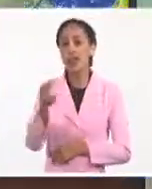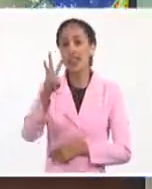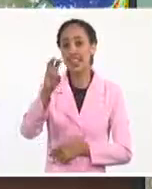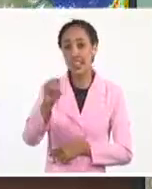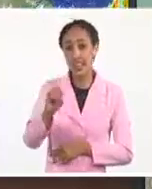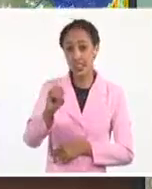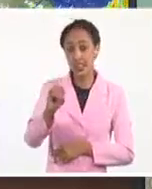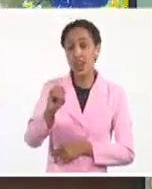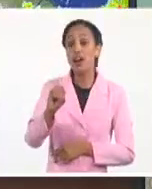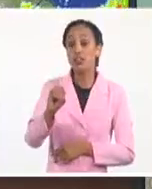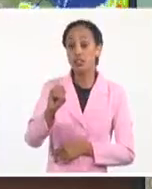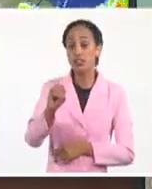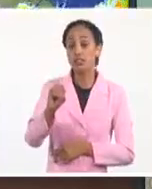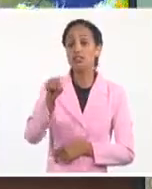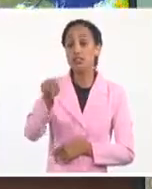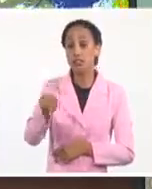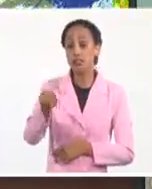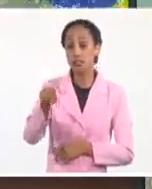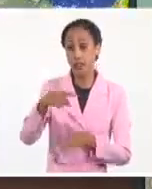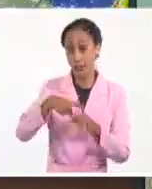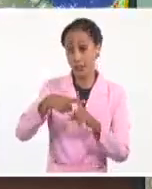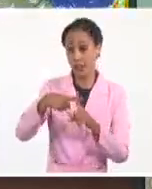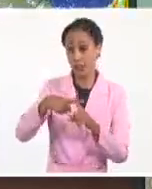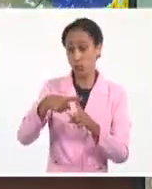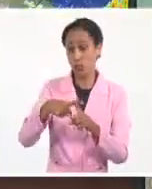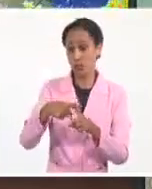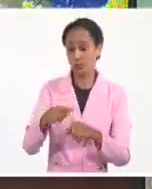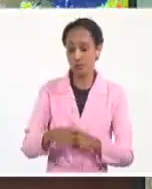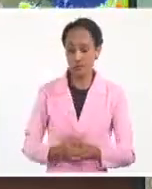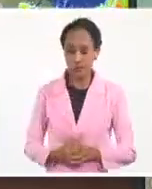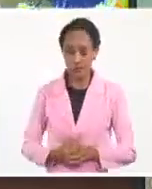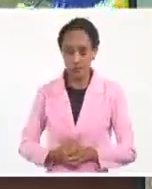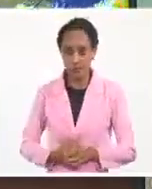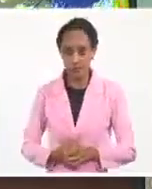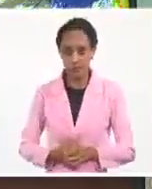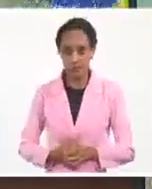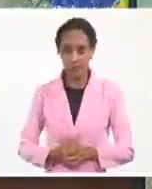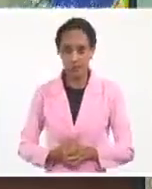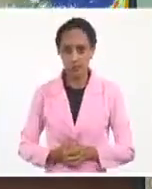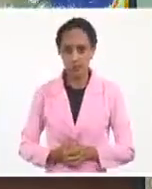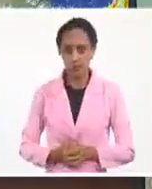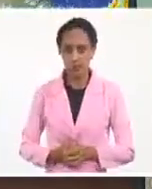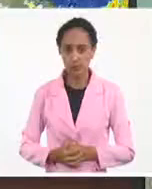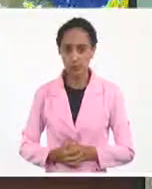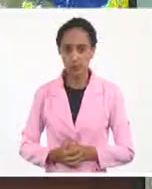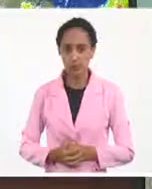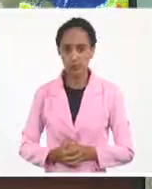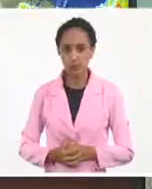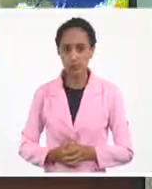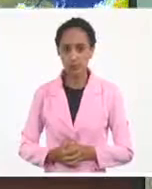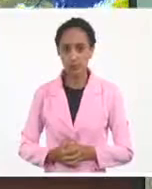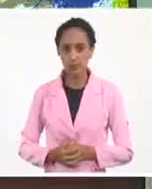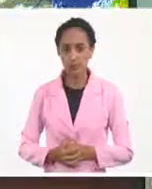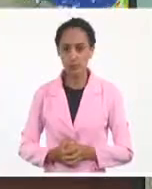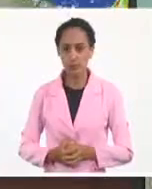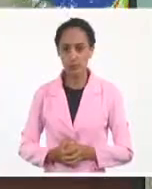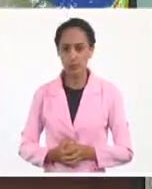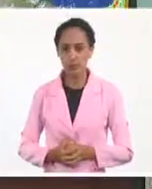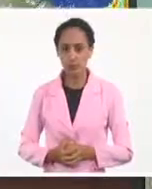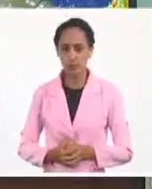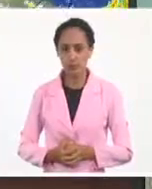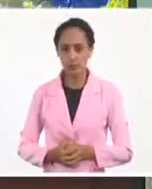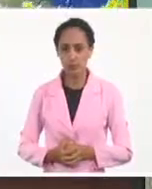Celsius. Eso nos hace pensar que, aunque es un sistema que algunos se alegran,